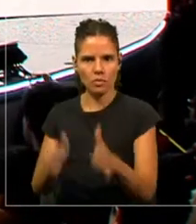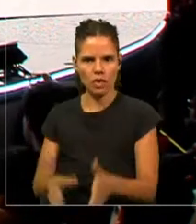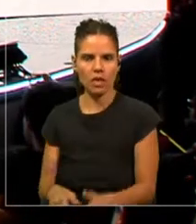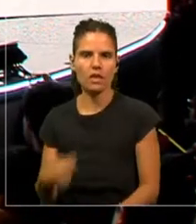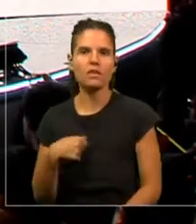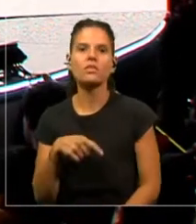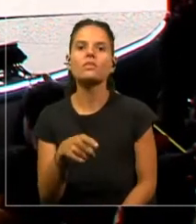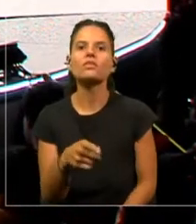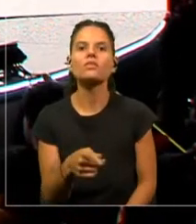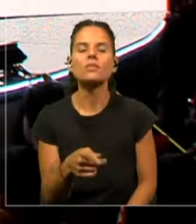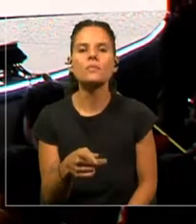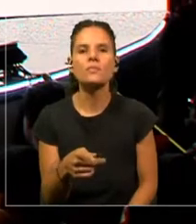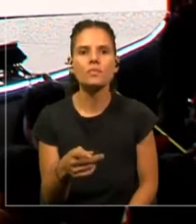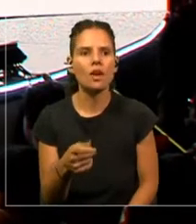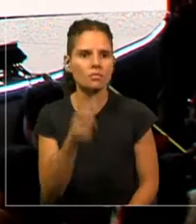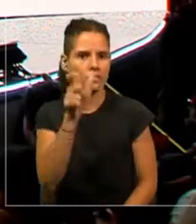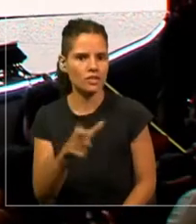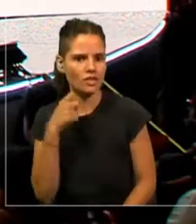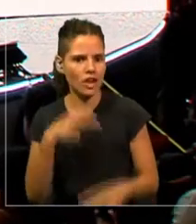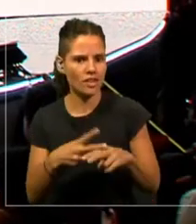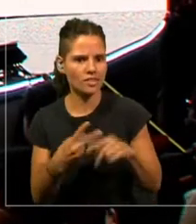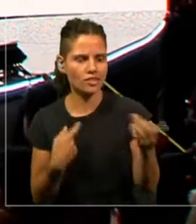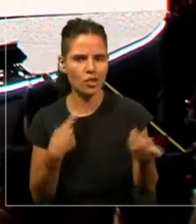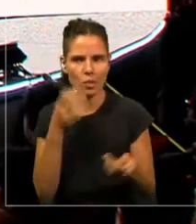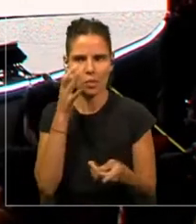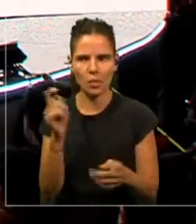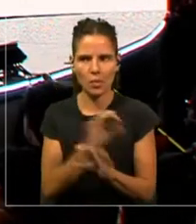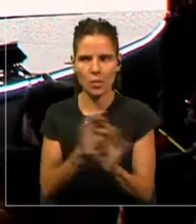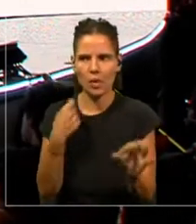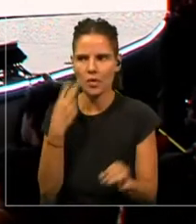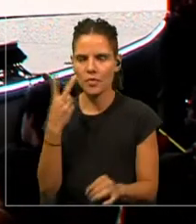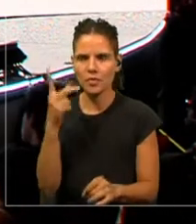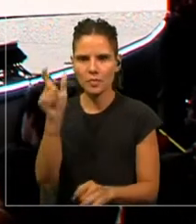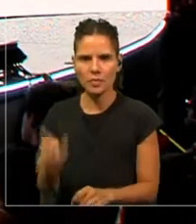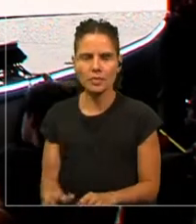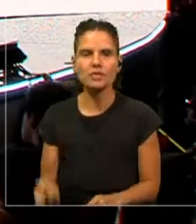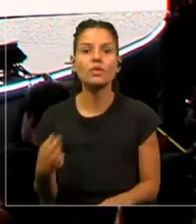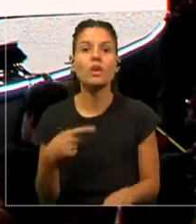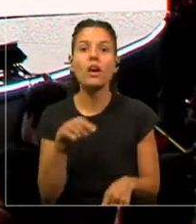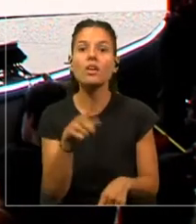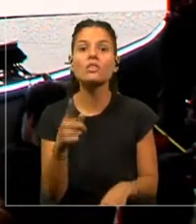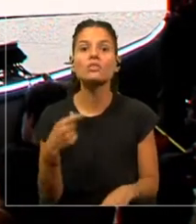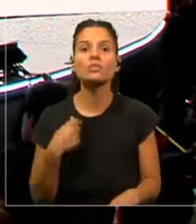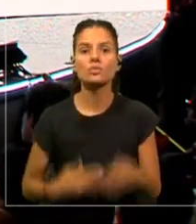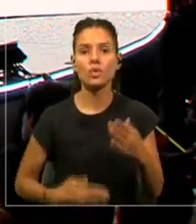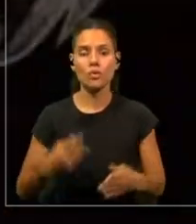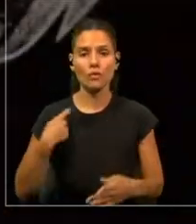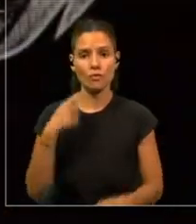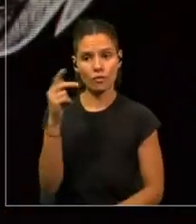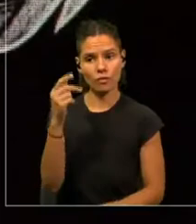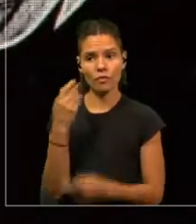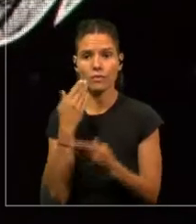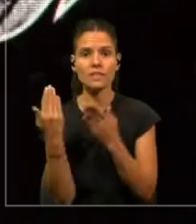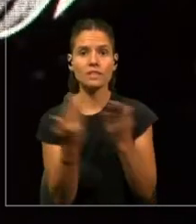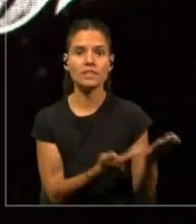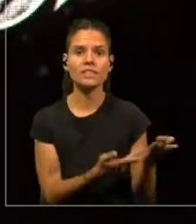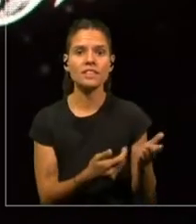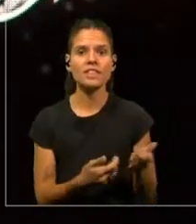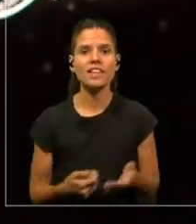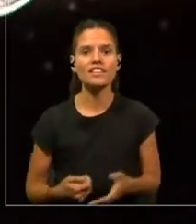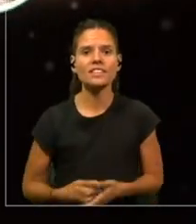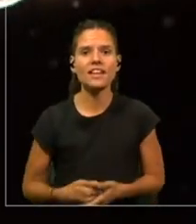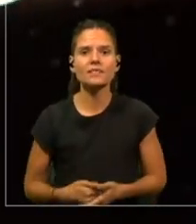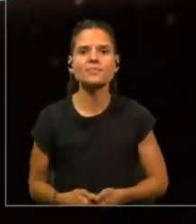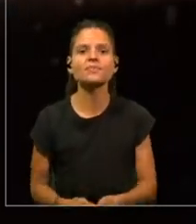que hizo este prototipo. Luego, en el medio está Samantha. Ella es un robot para sexo que tenía inteligencia artificial,